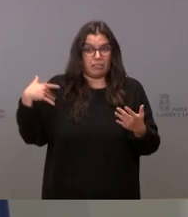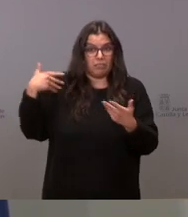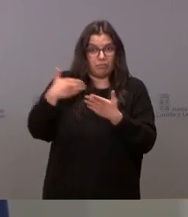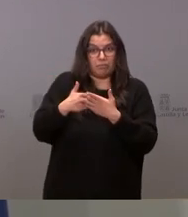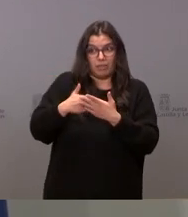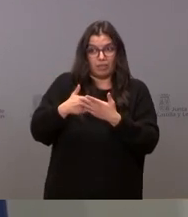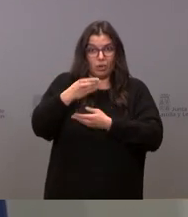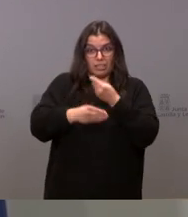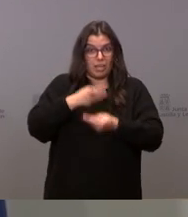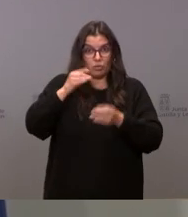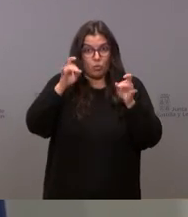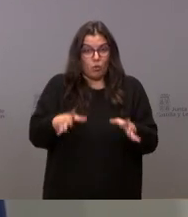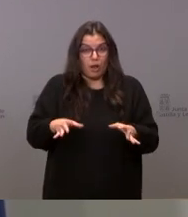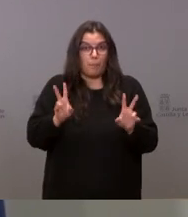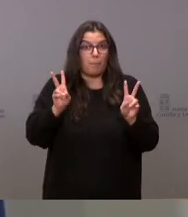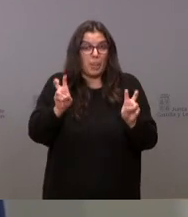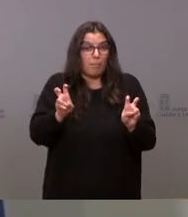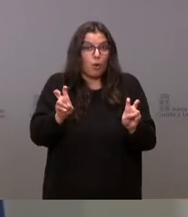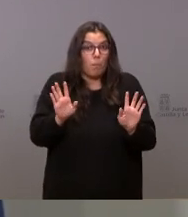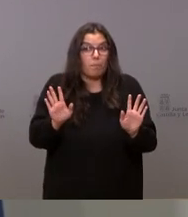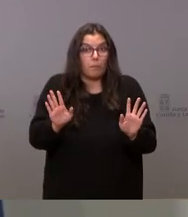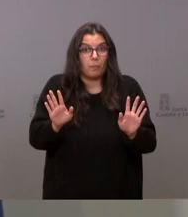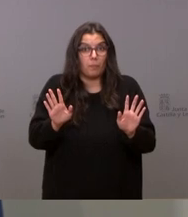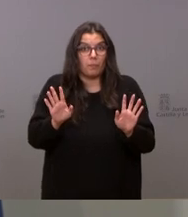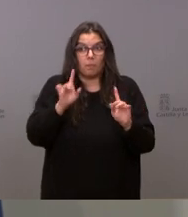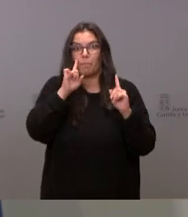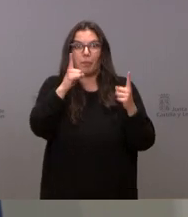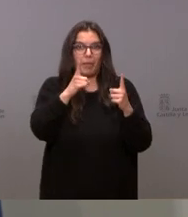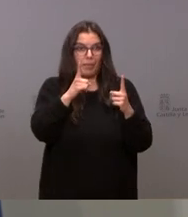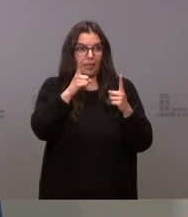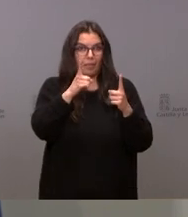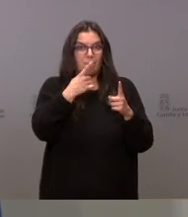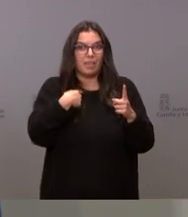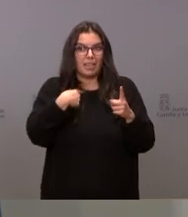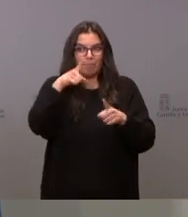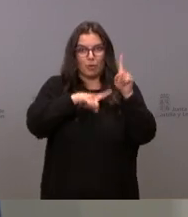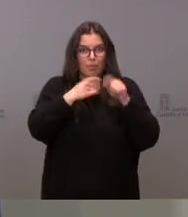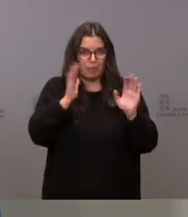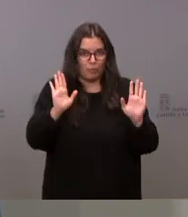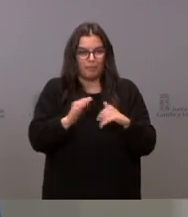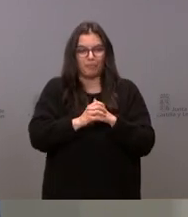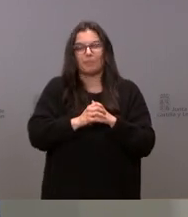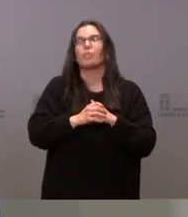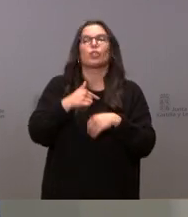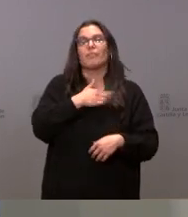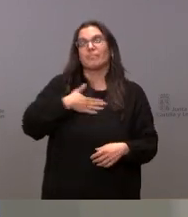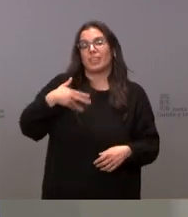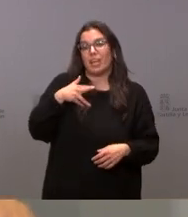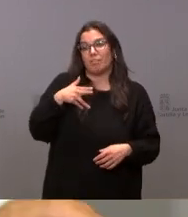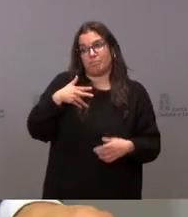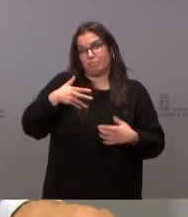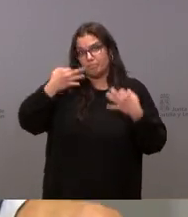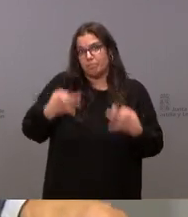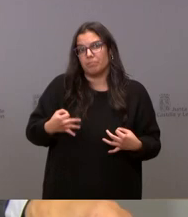hasta este momento en principio es la primera vez insisto que a mí se me comunica esto sí que quería insistir porque